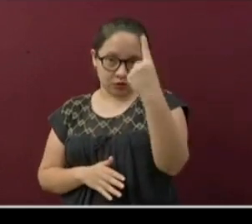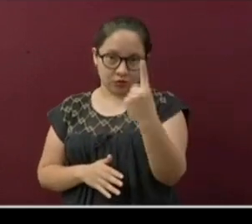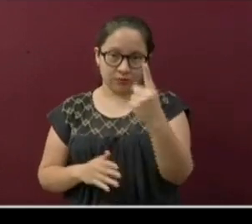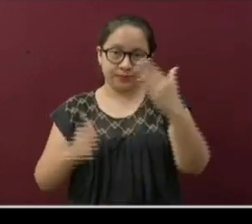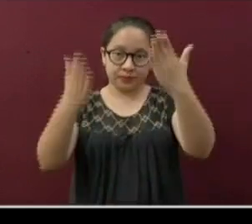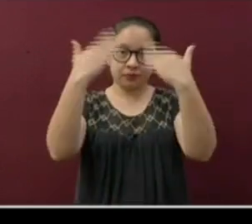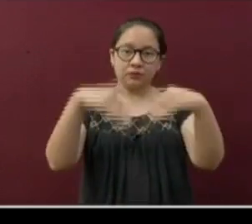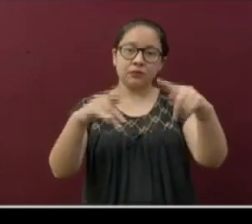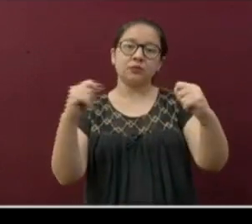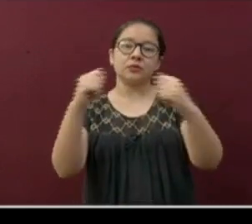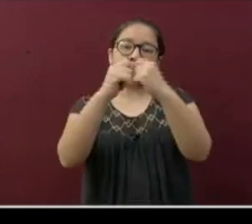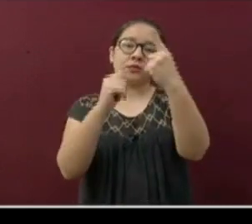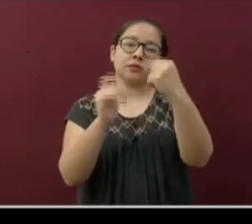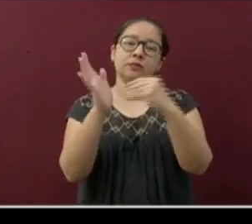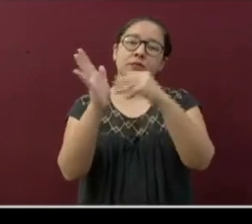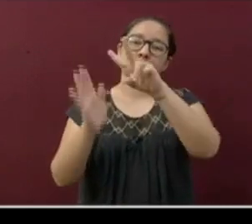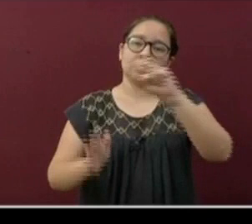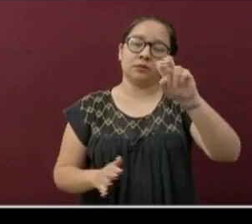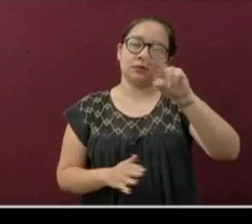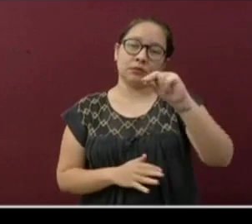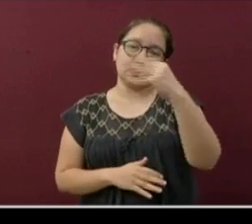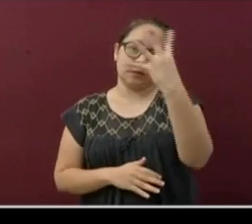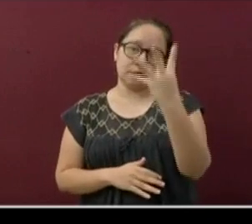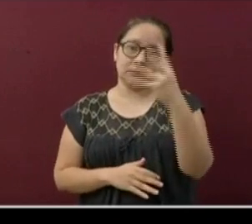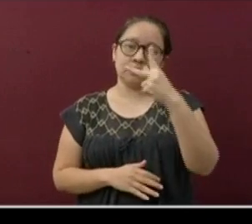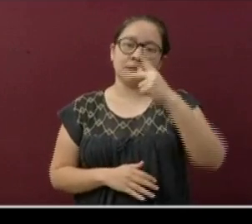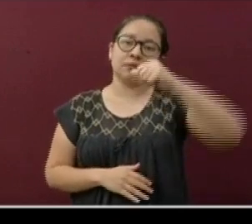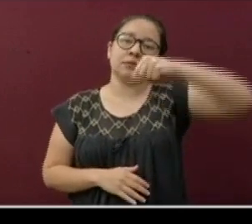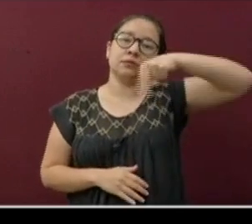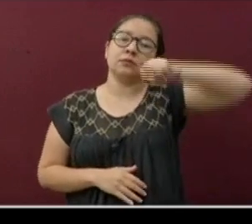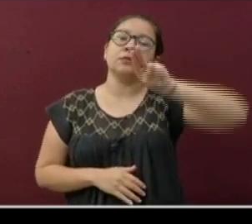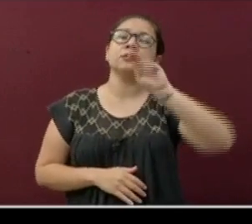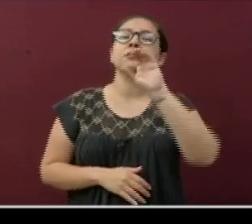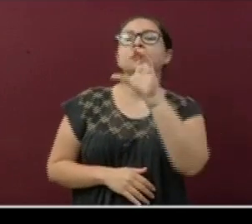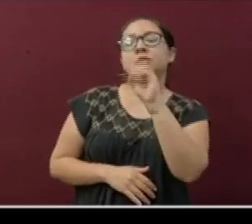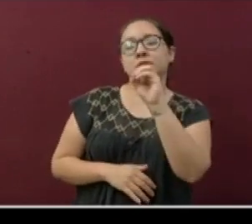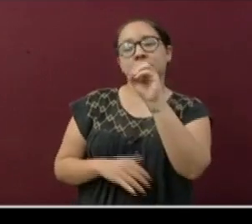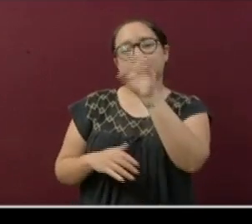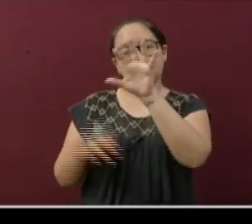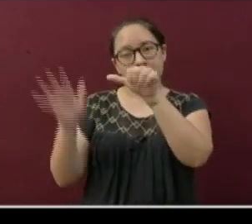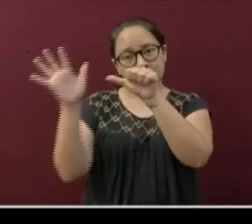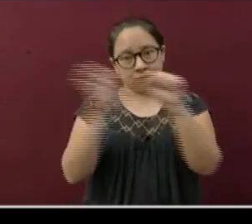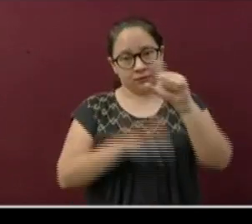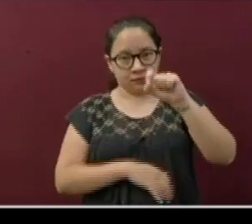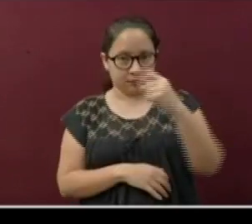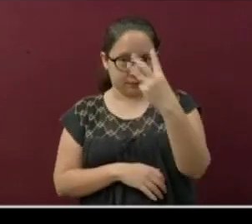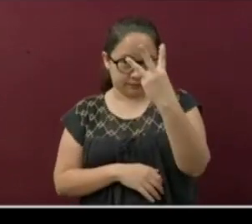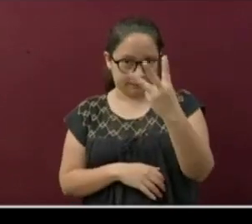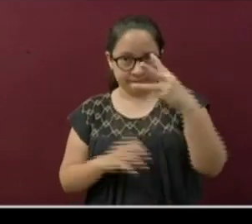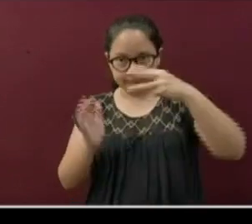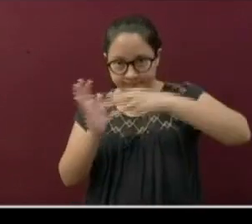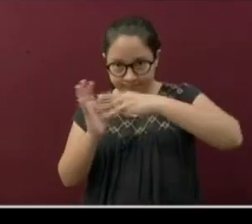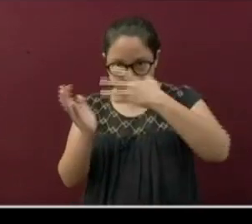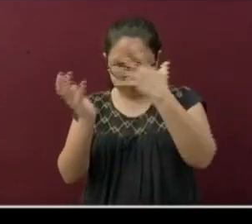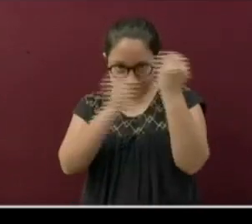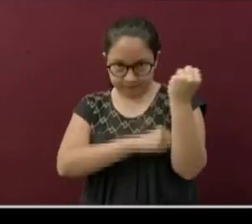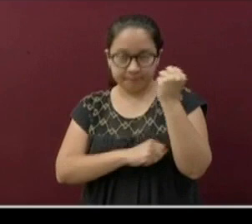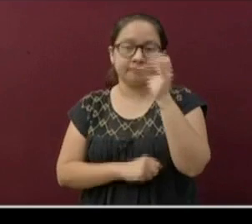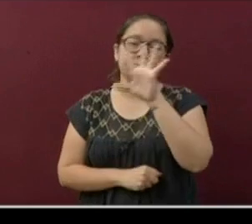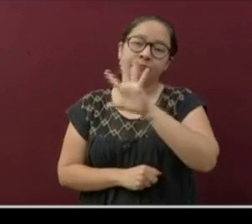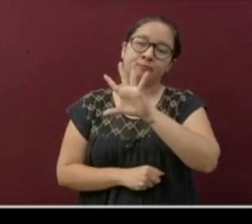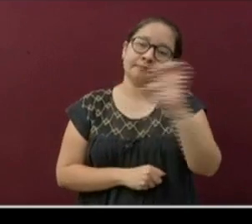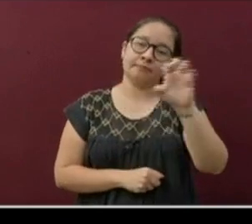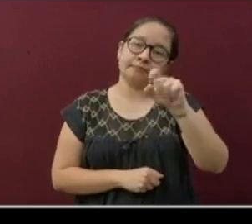Tuxpan 1.284 y Pánuco 623, Martínez de la Torre 528,